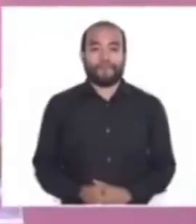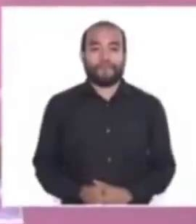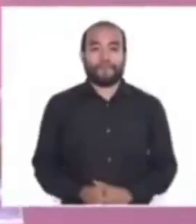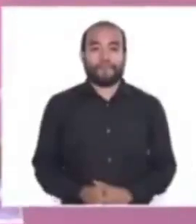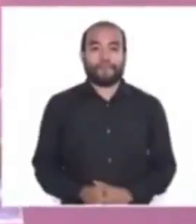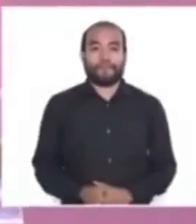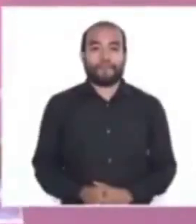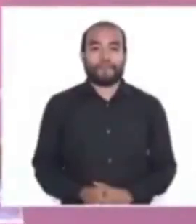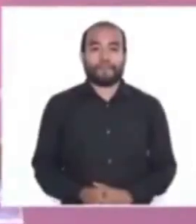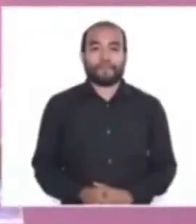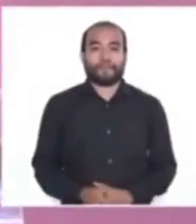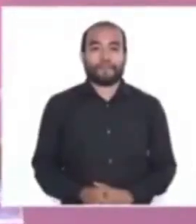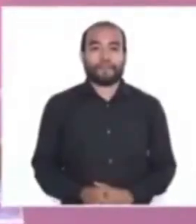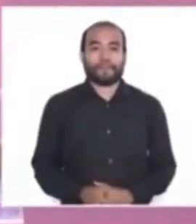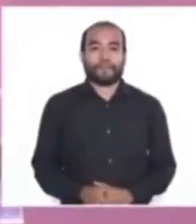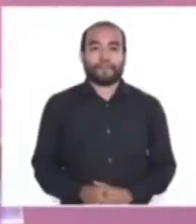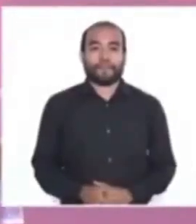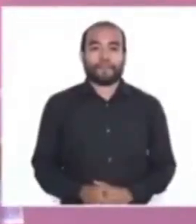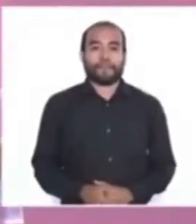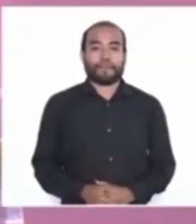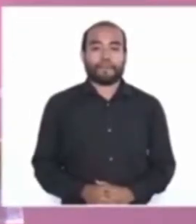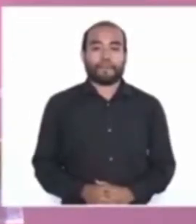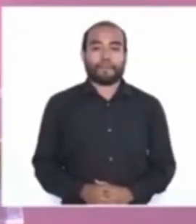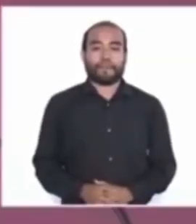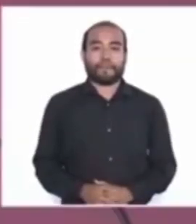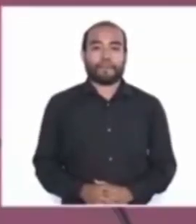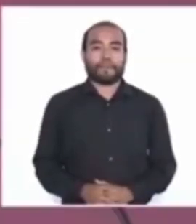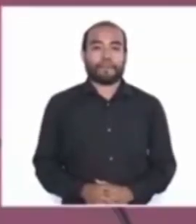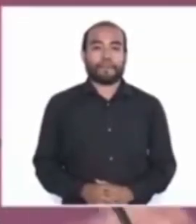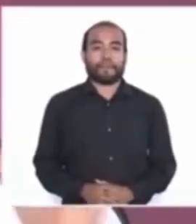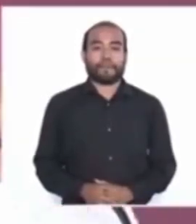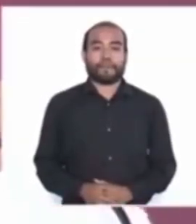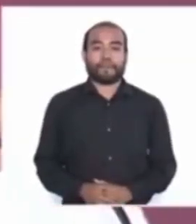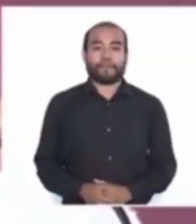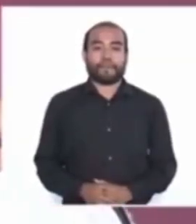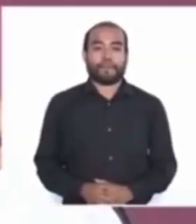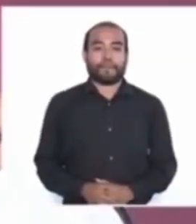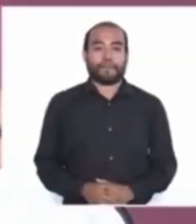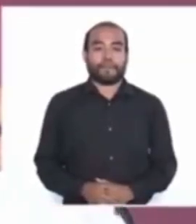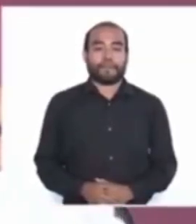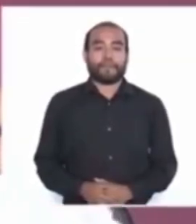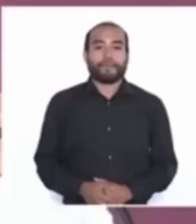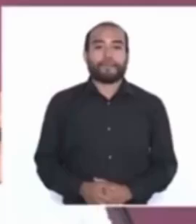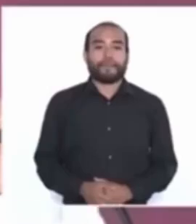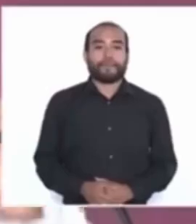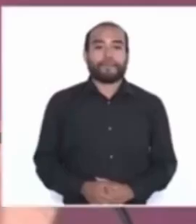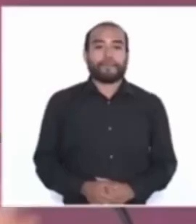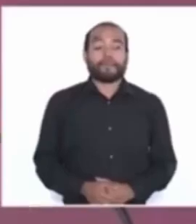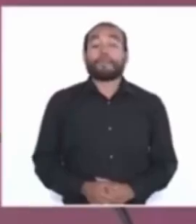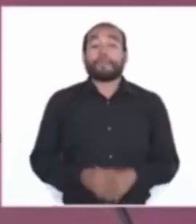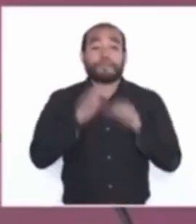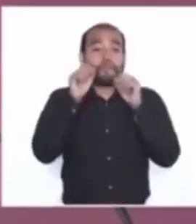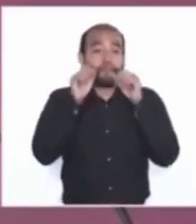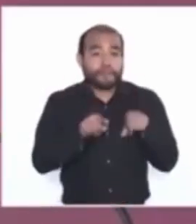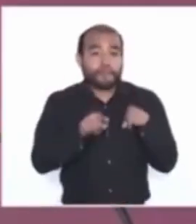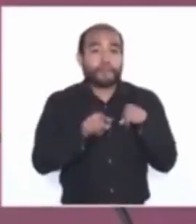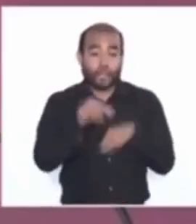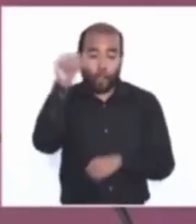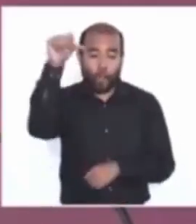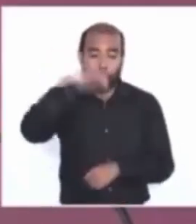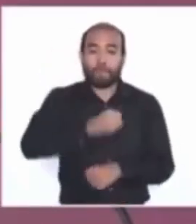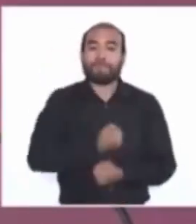Y además, quiero hoy anunciarles